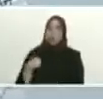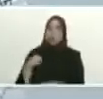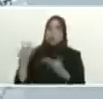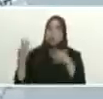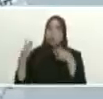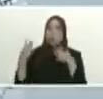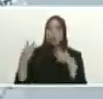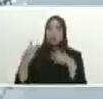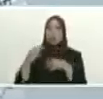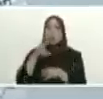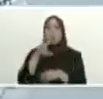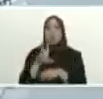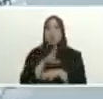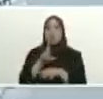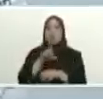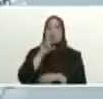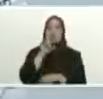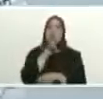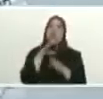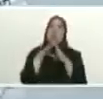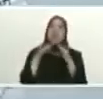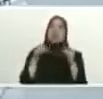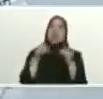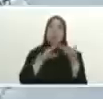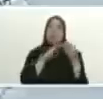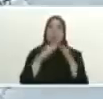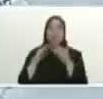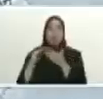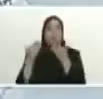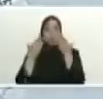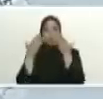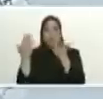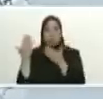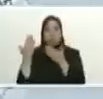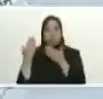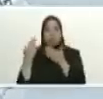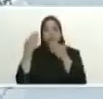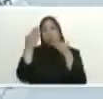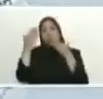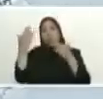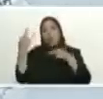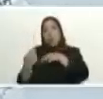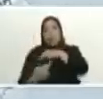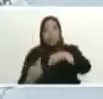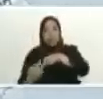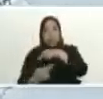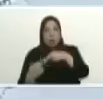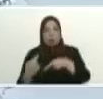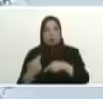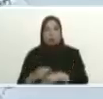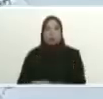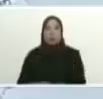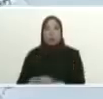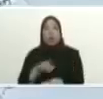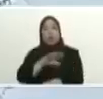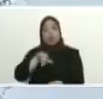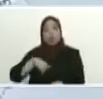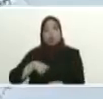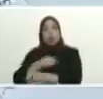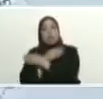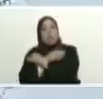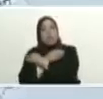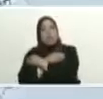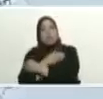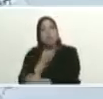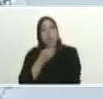queremos darle en nombre de todo el barrio San Francisco un saludo revolucionario y queremos felicitarlo por la gran